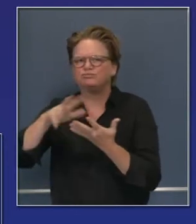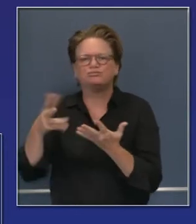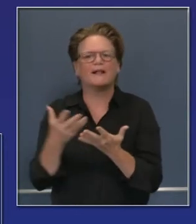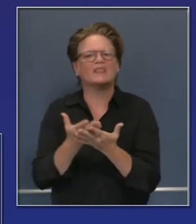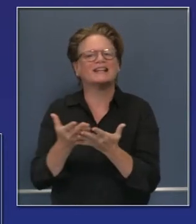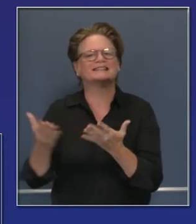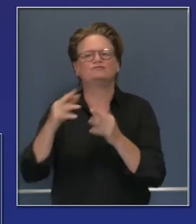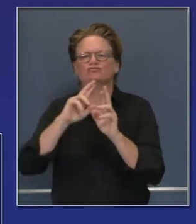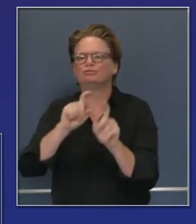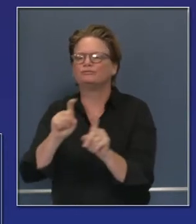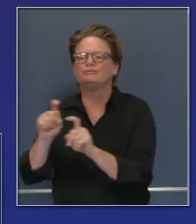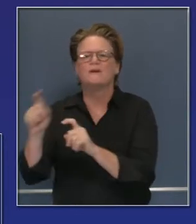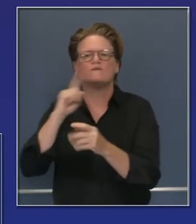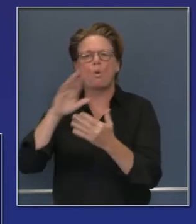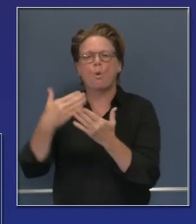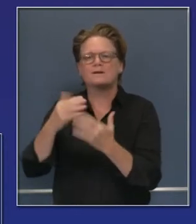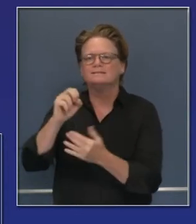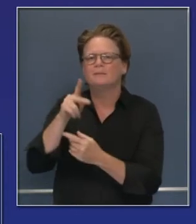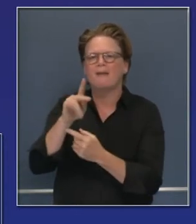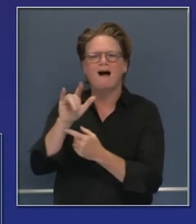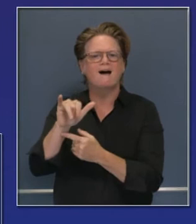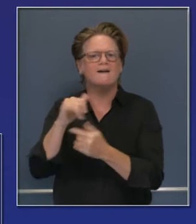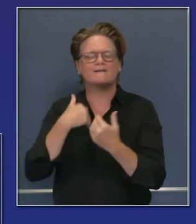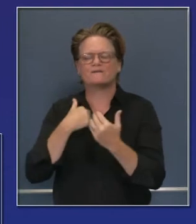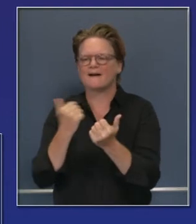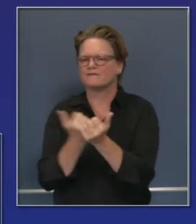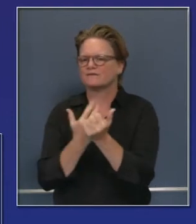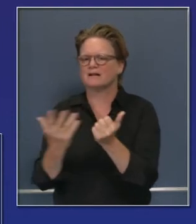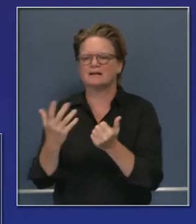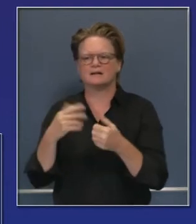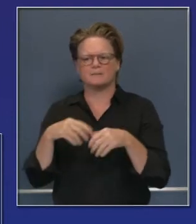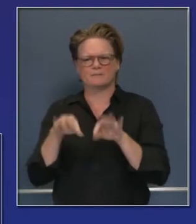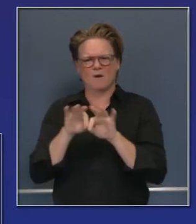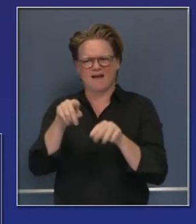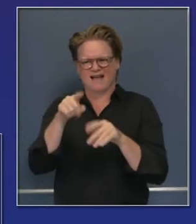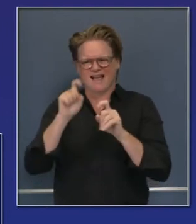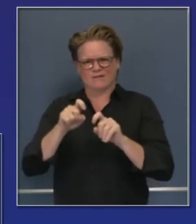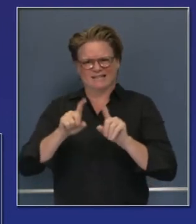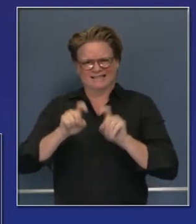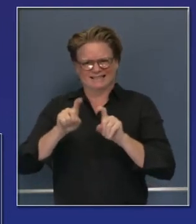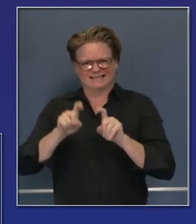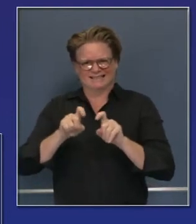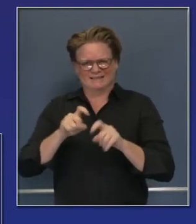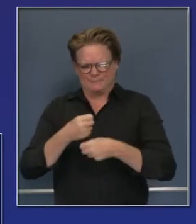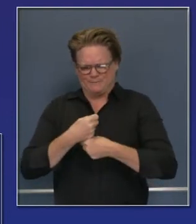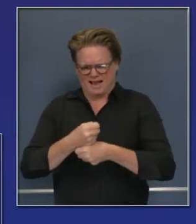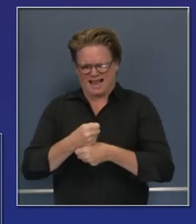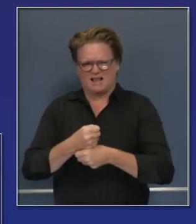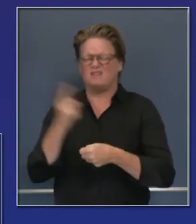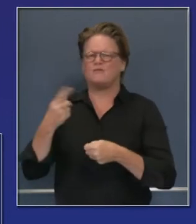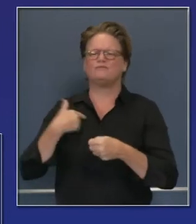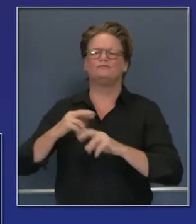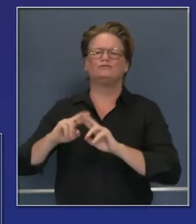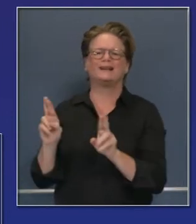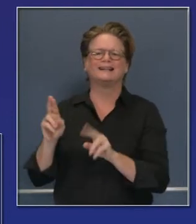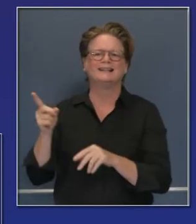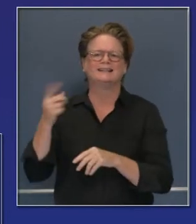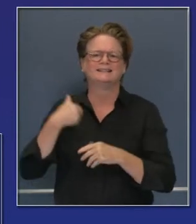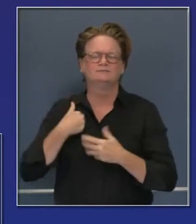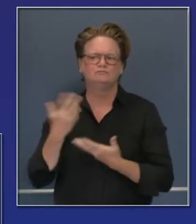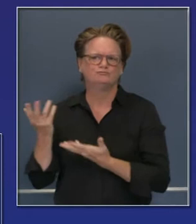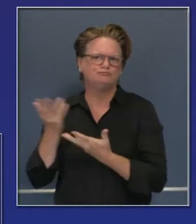los diferentes ingredientes, que son cerca de 20 para hacer la prueba, el estado será responsable por la logística.